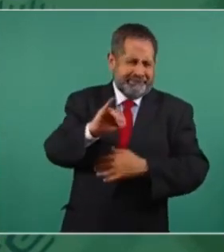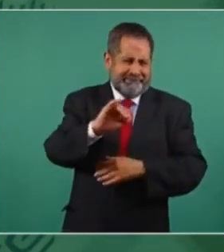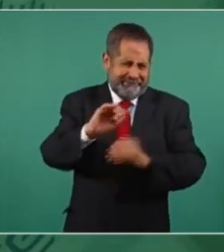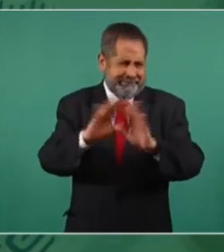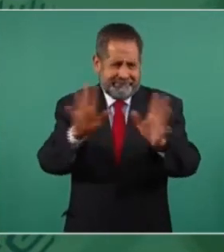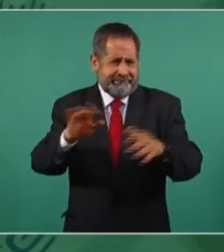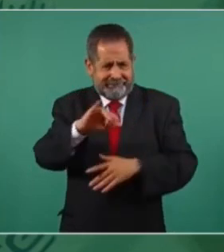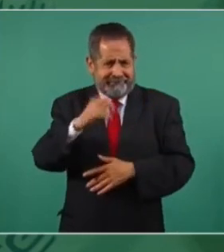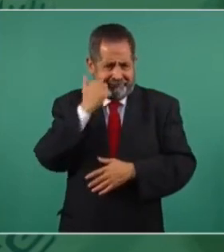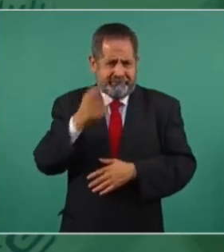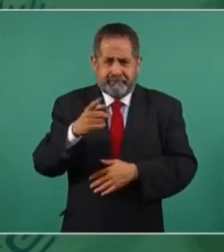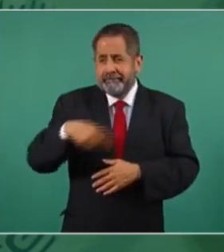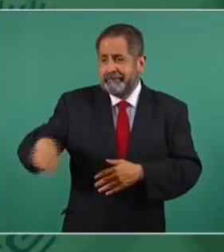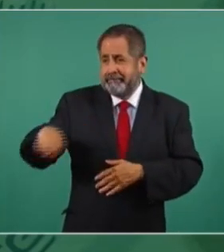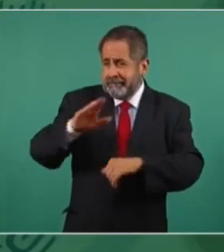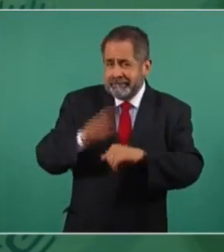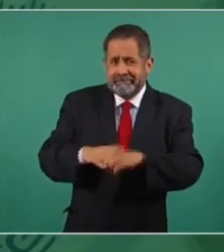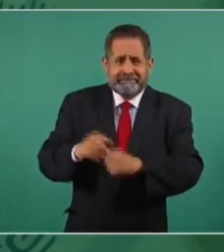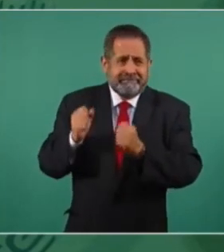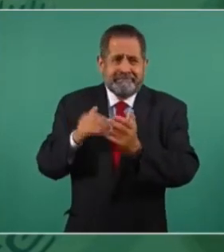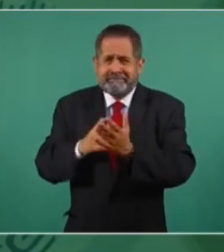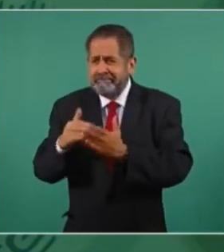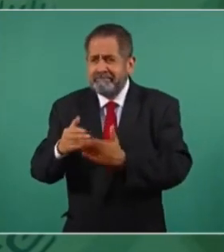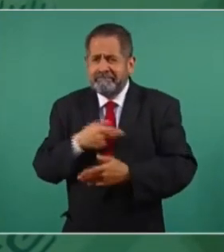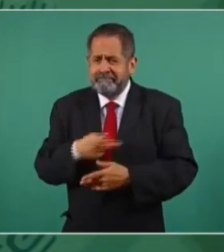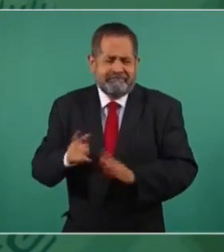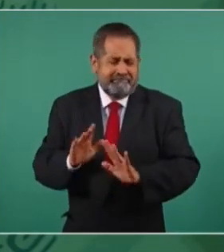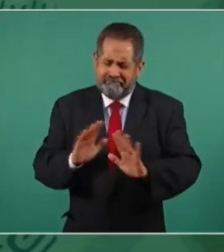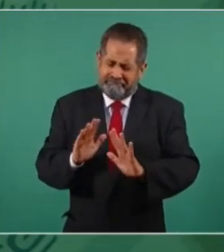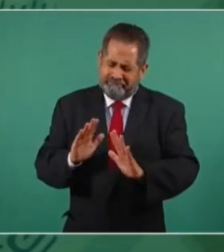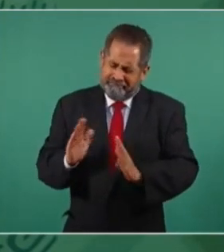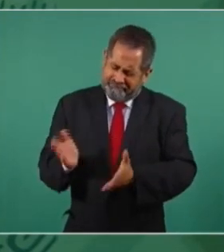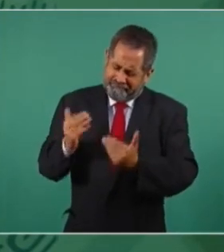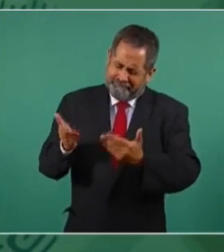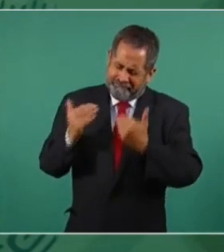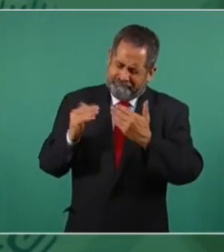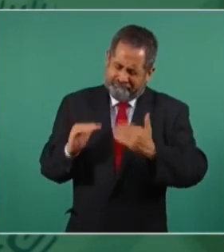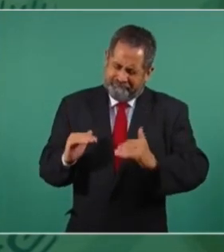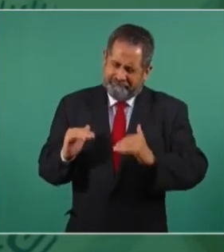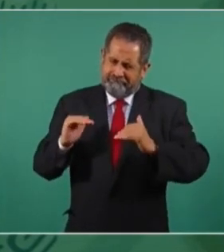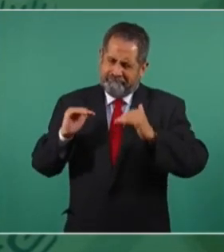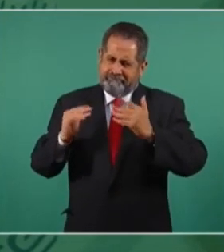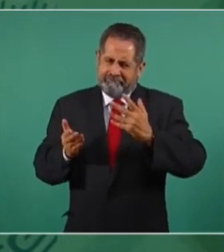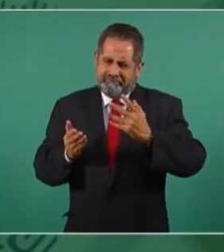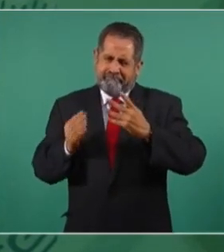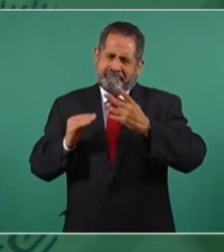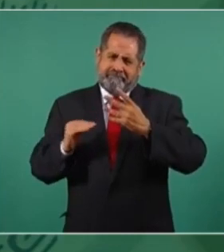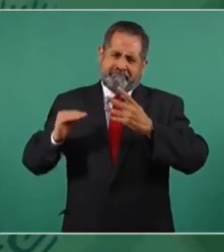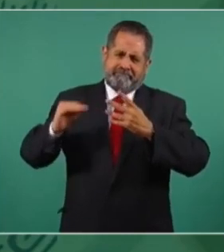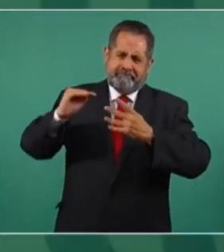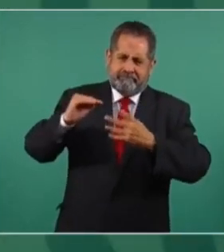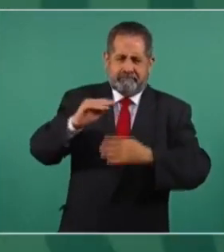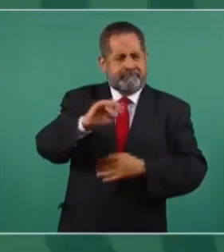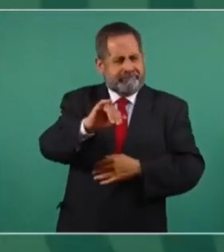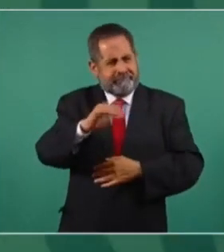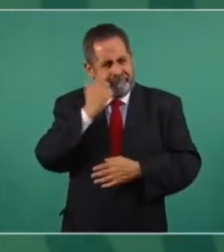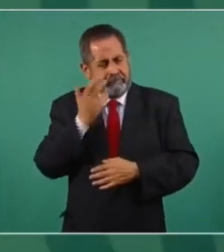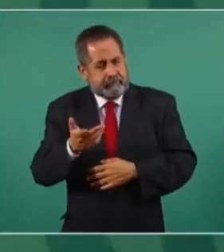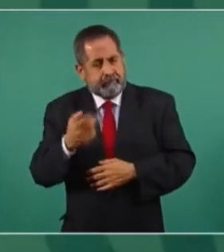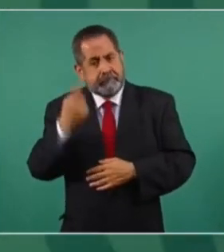pobreza a millones de mexicanos para constituir